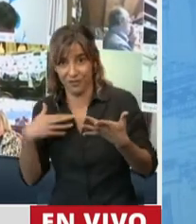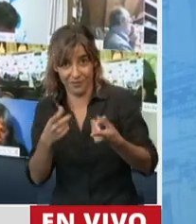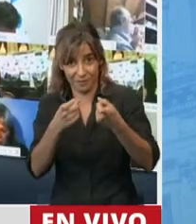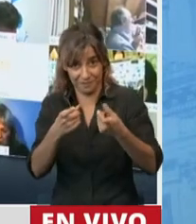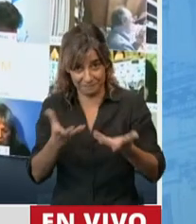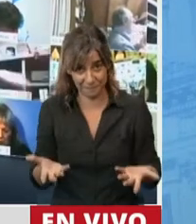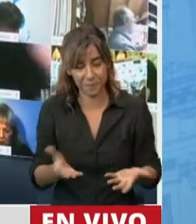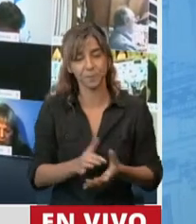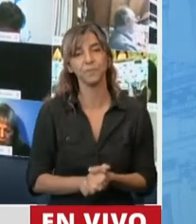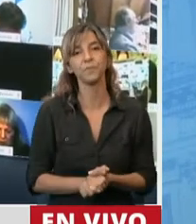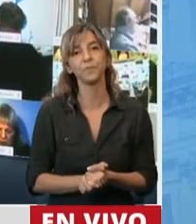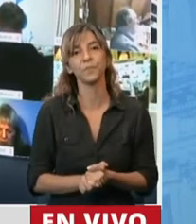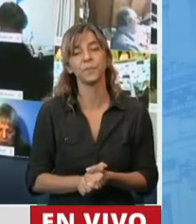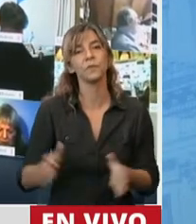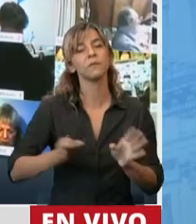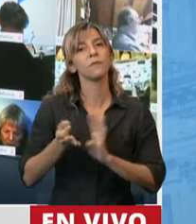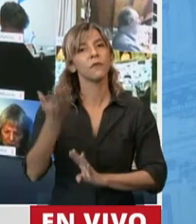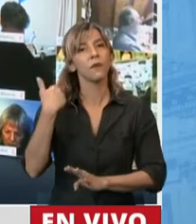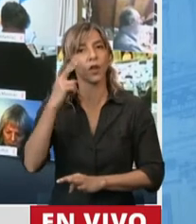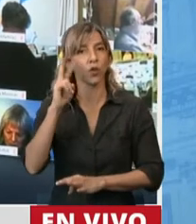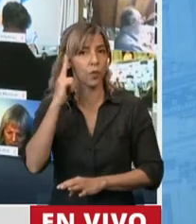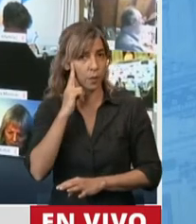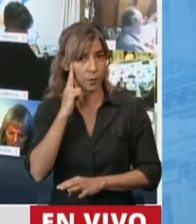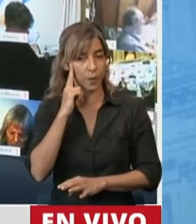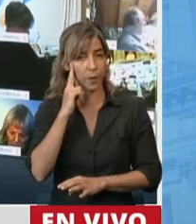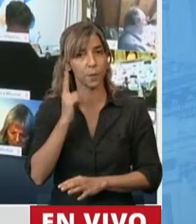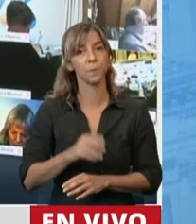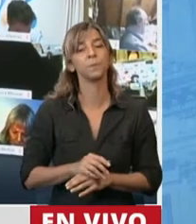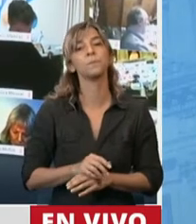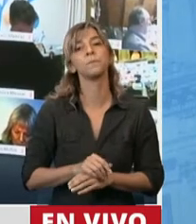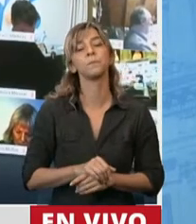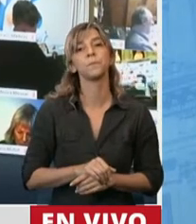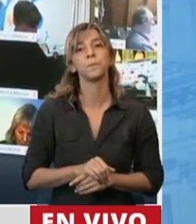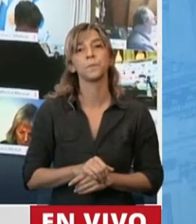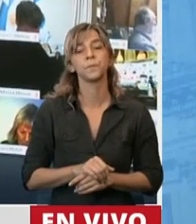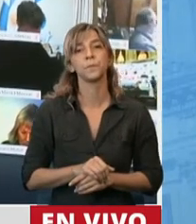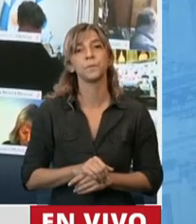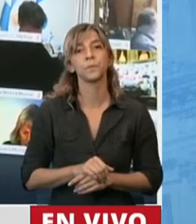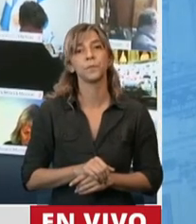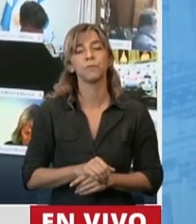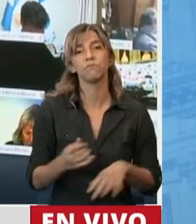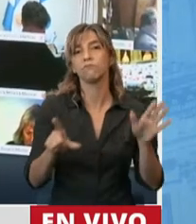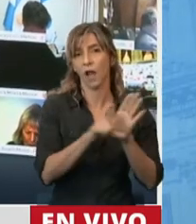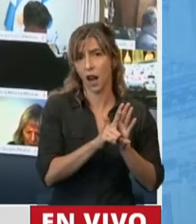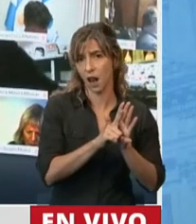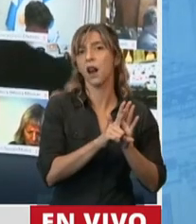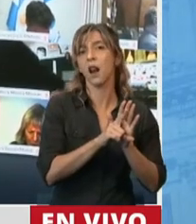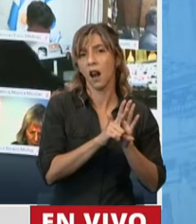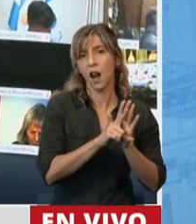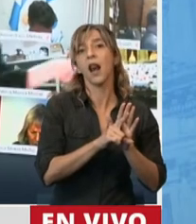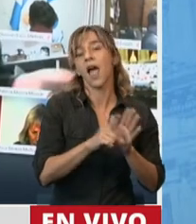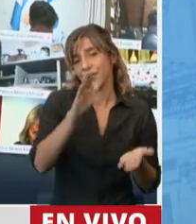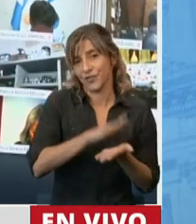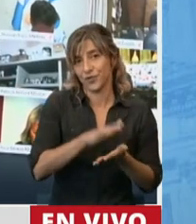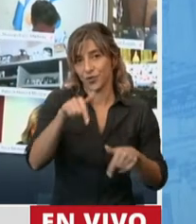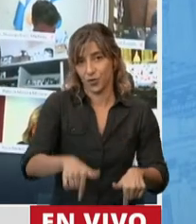En el año 2009, se sanciona la ley que debatió este Congreso de Economía del